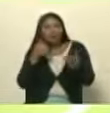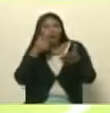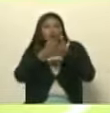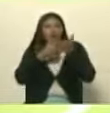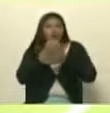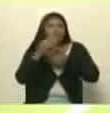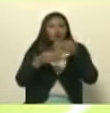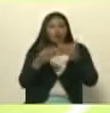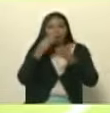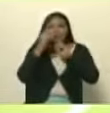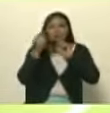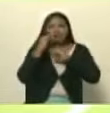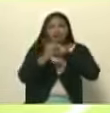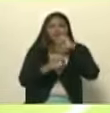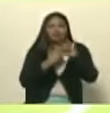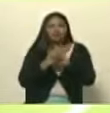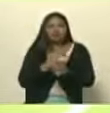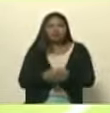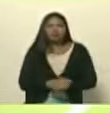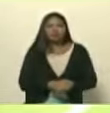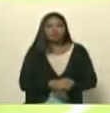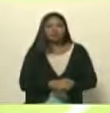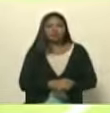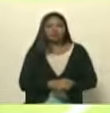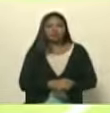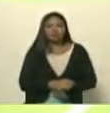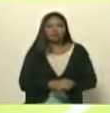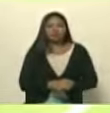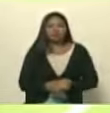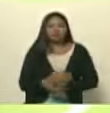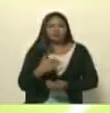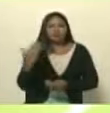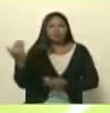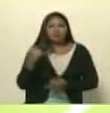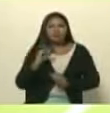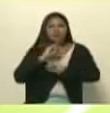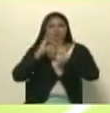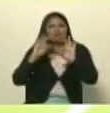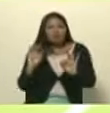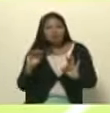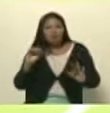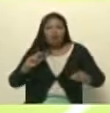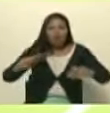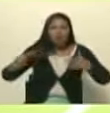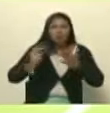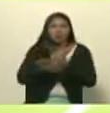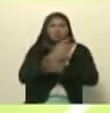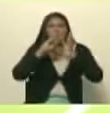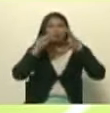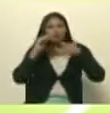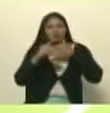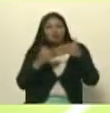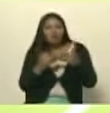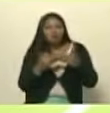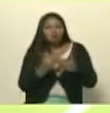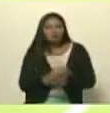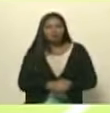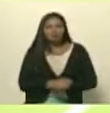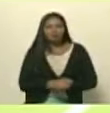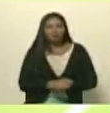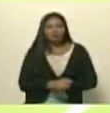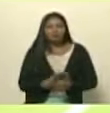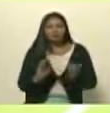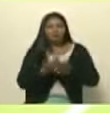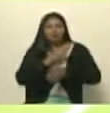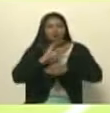te enfrentas a una agencia internacional que viene con una línea editorial, que viola el territorio, que viola la